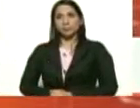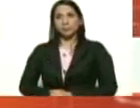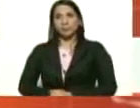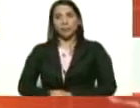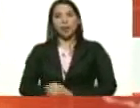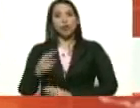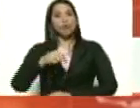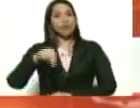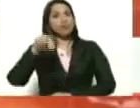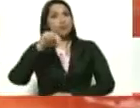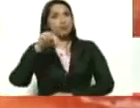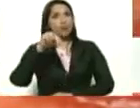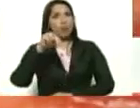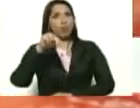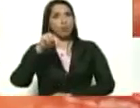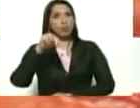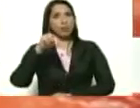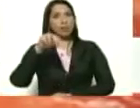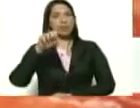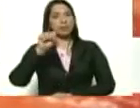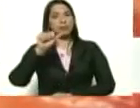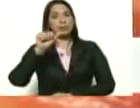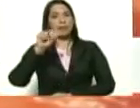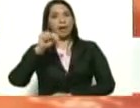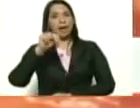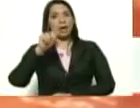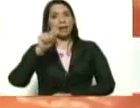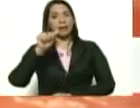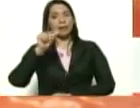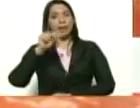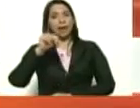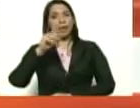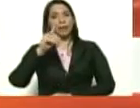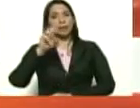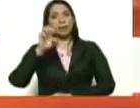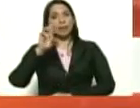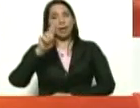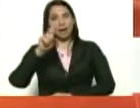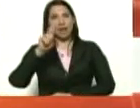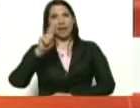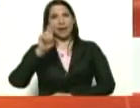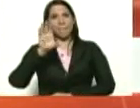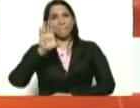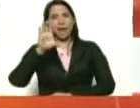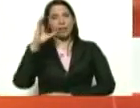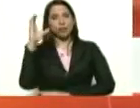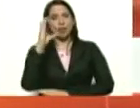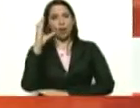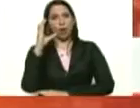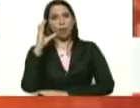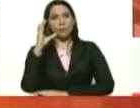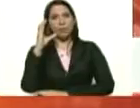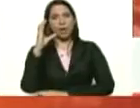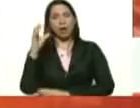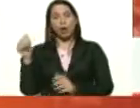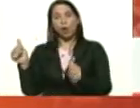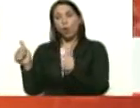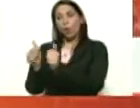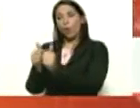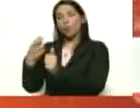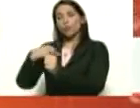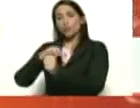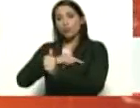Santander, presidente. Del norte de Santander. Con nuestro protector, el gran camarada